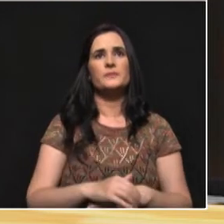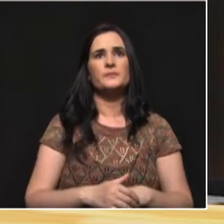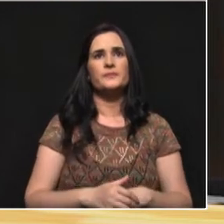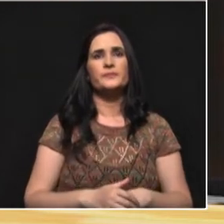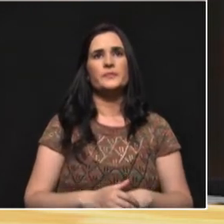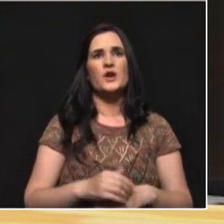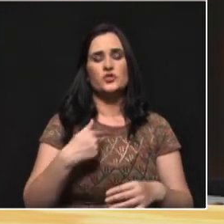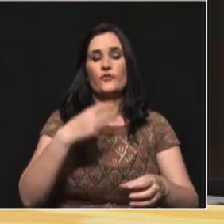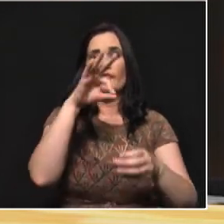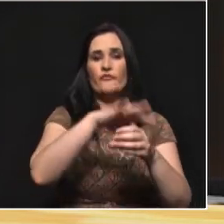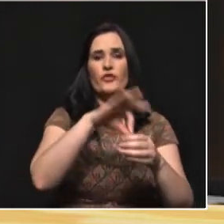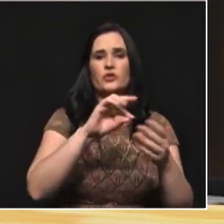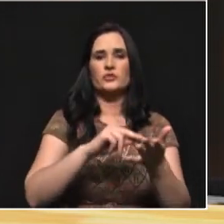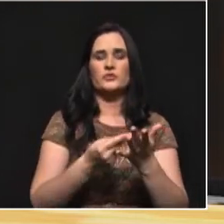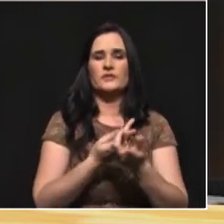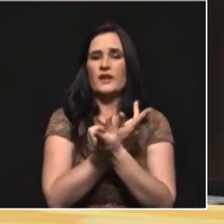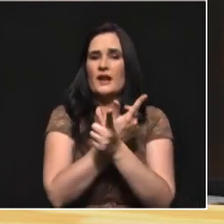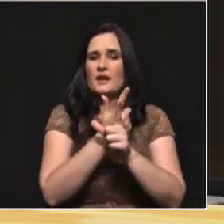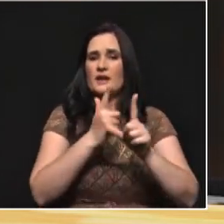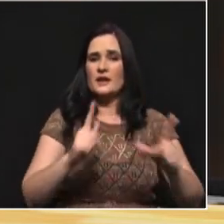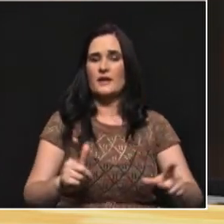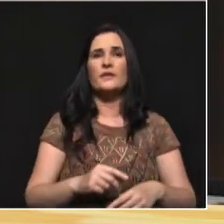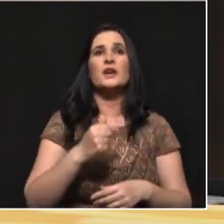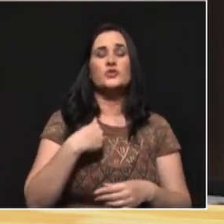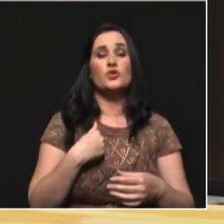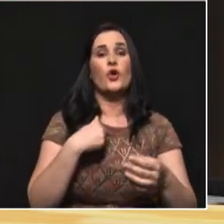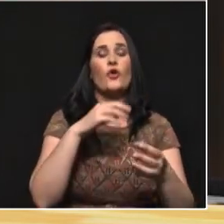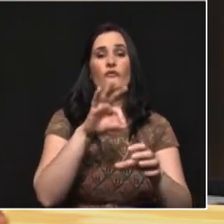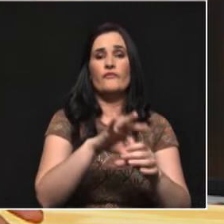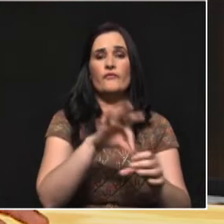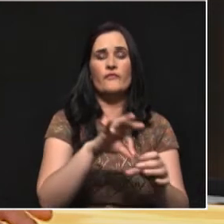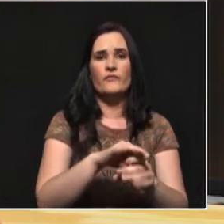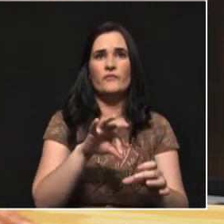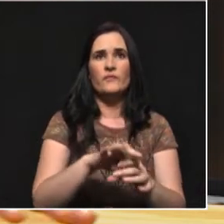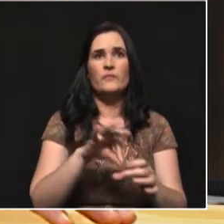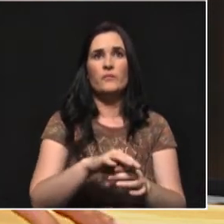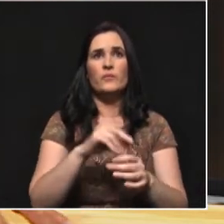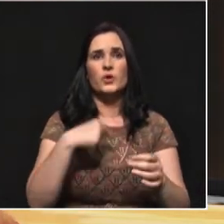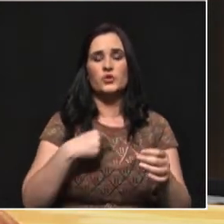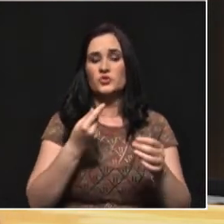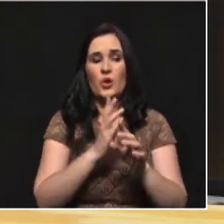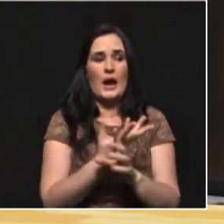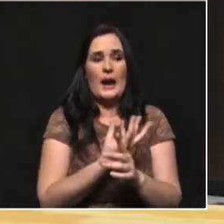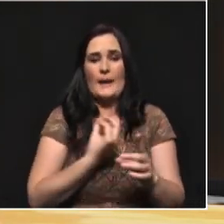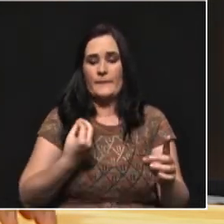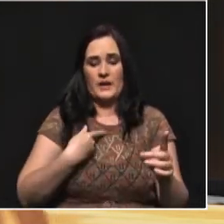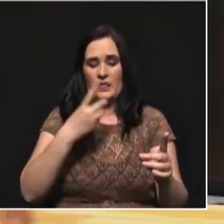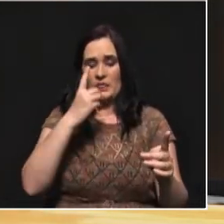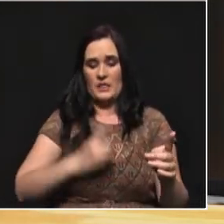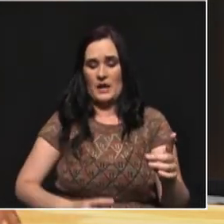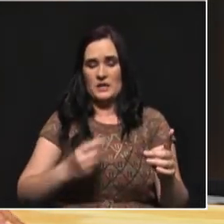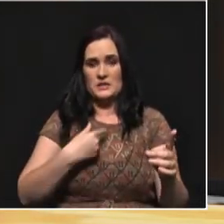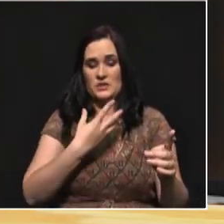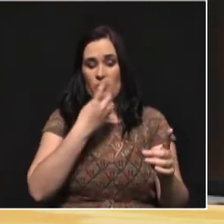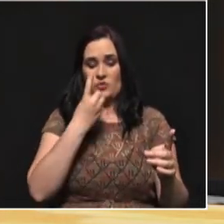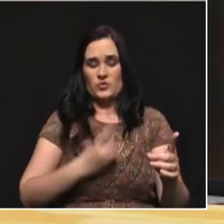a votar libremente, voy a votar por fuera de las dinámicas, de las estructuras políticas que me dicen a